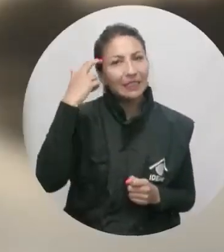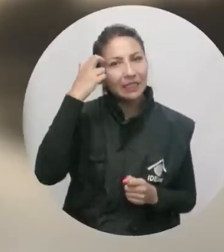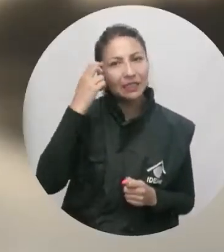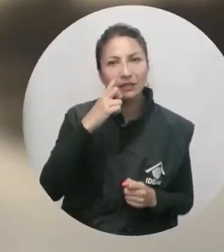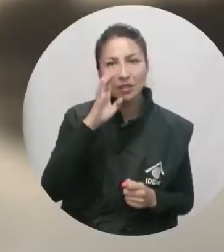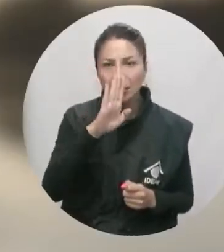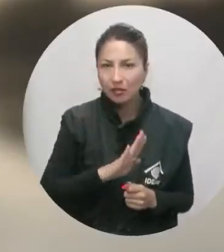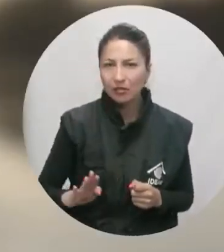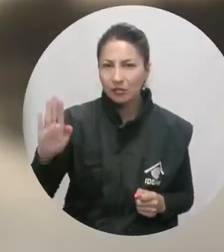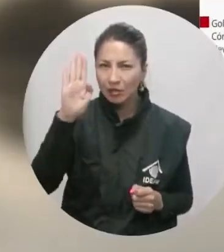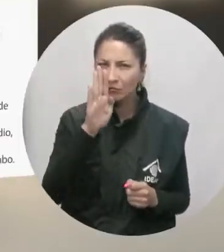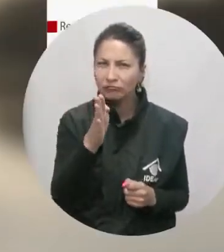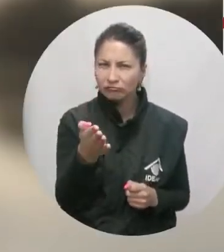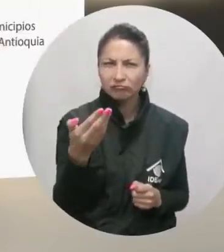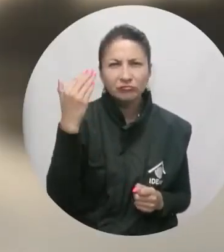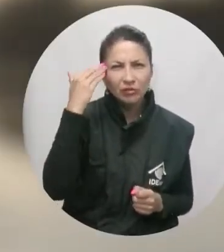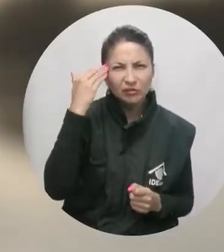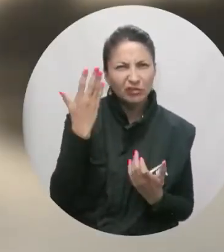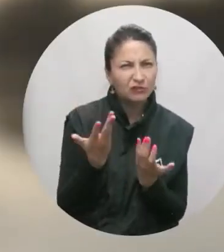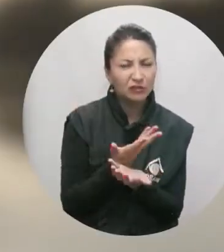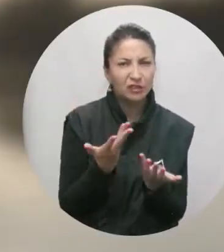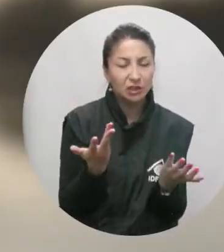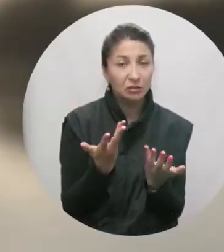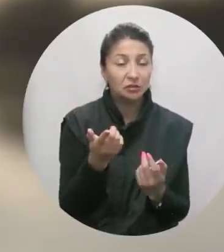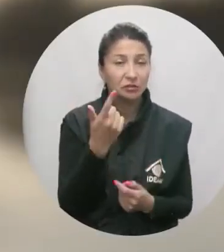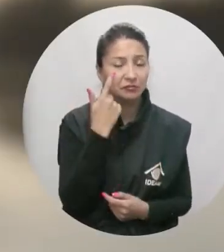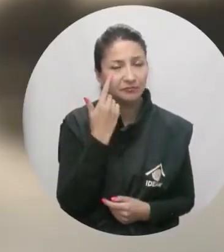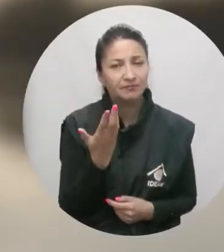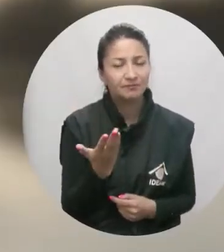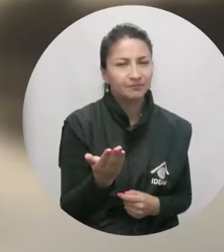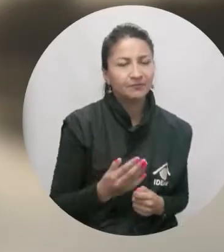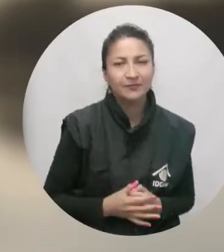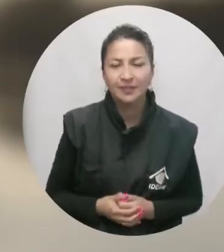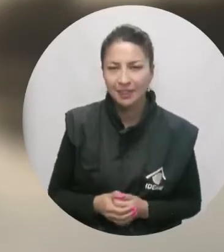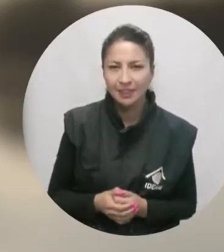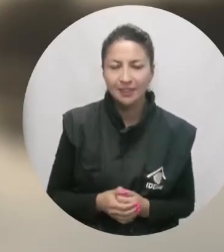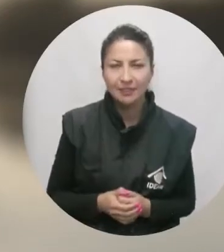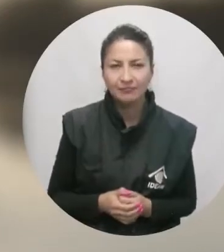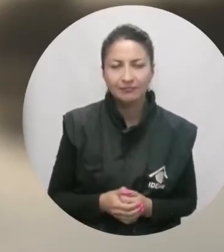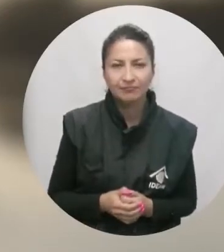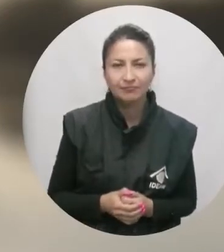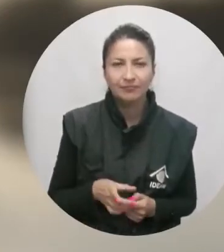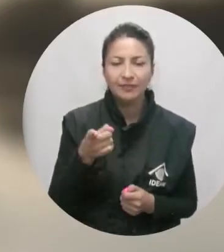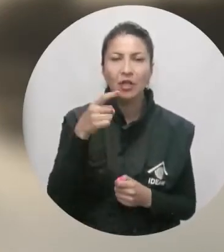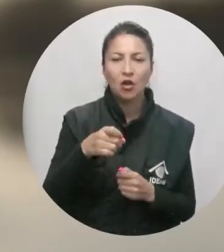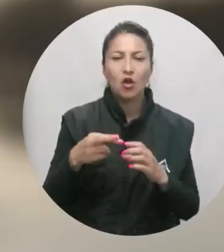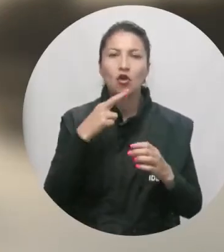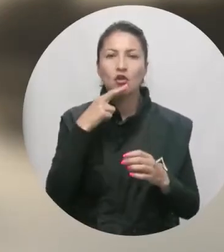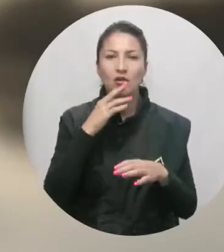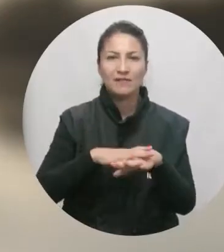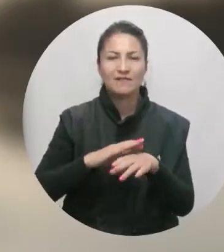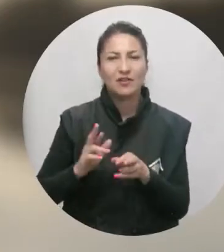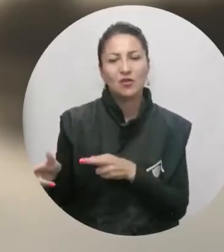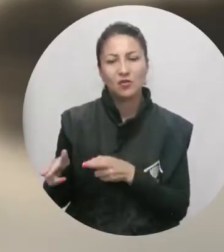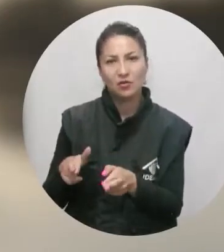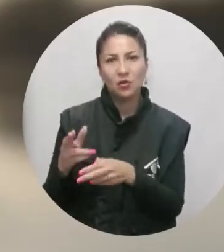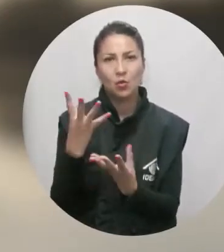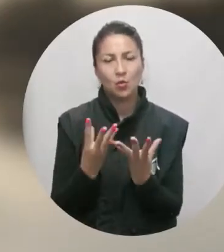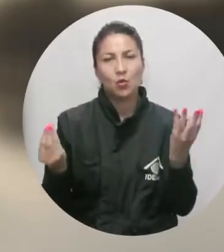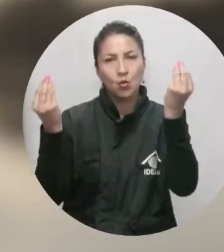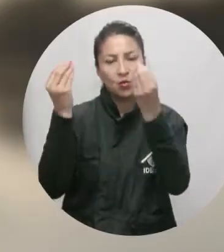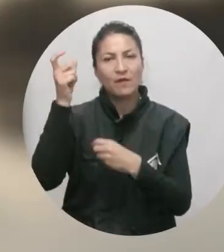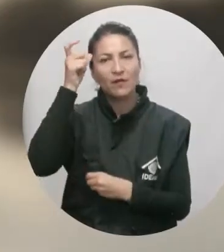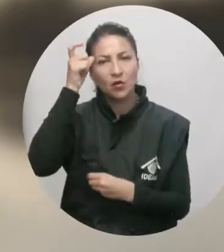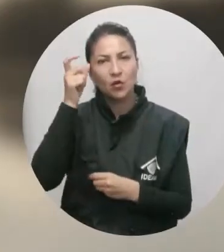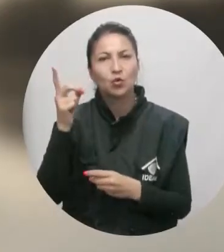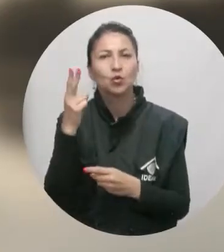Ahora, mucha atención a las principales alertas para hoy a nivel nacional. Alerta roja por crecientes en el Urabá, en Córdoba, Sucre